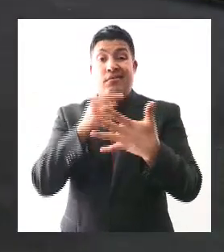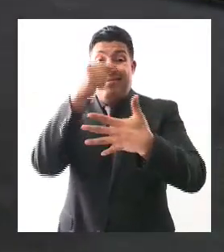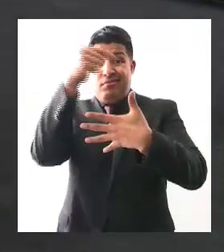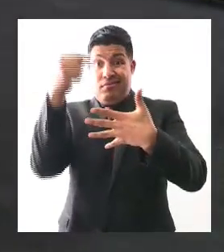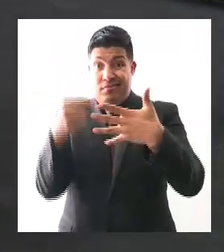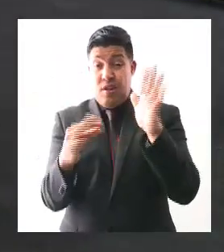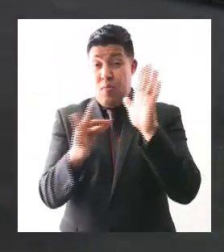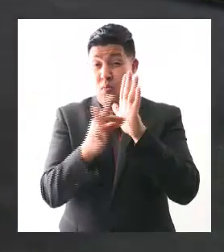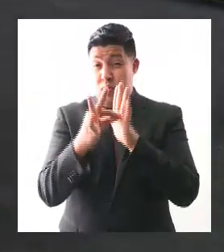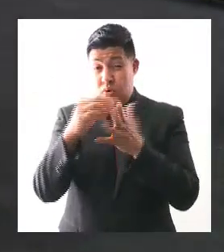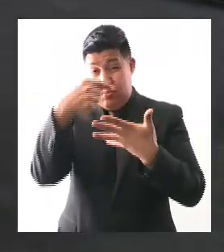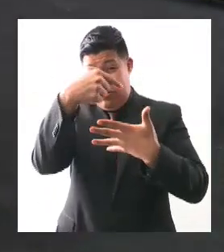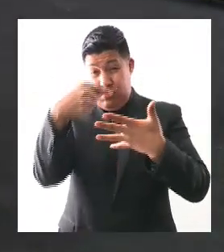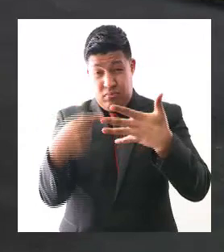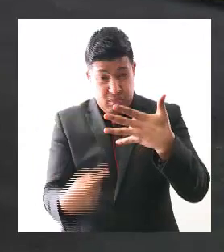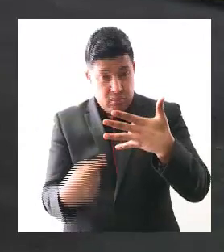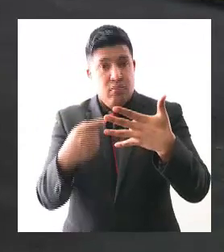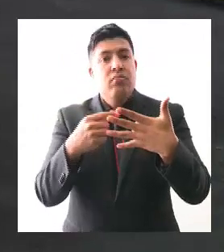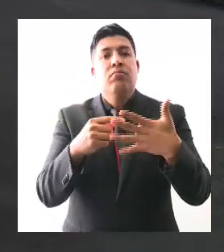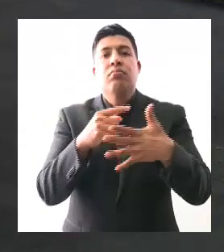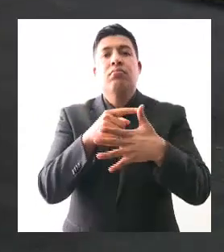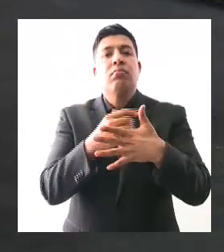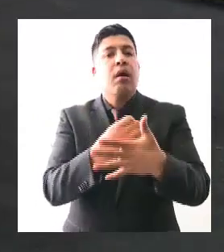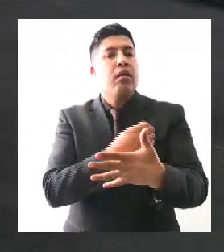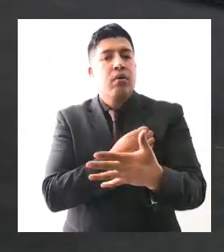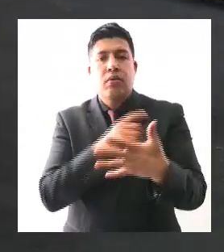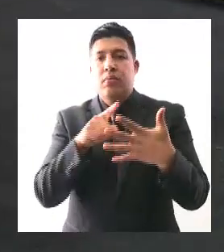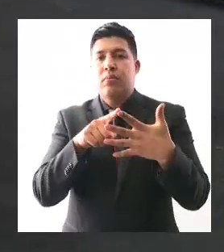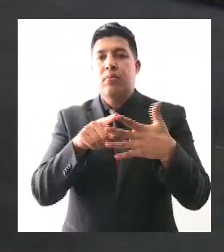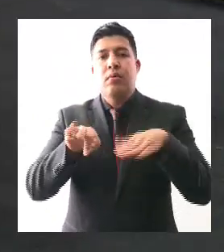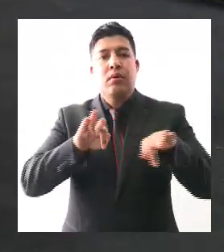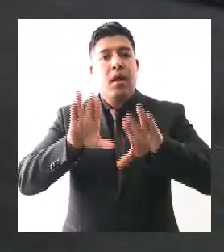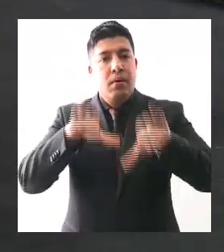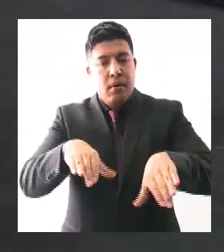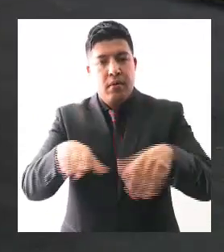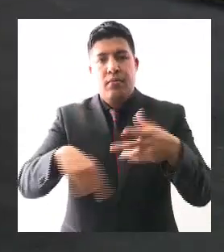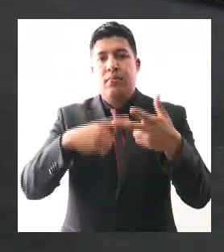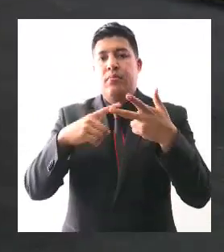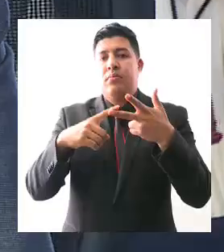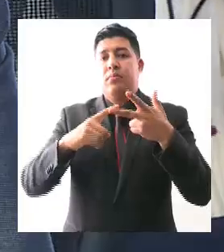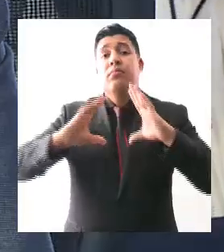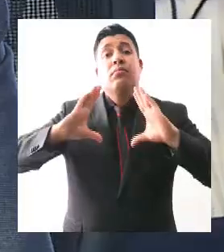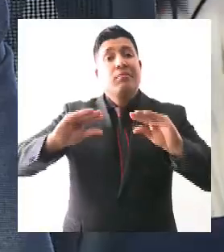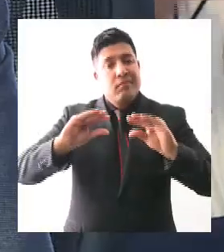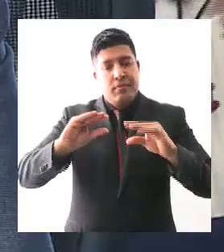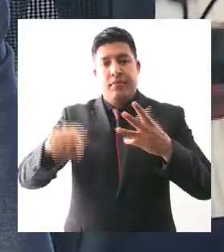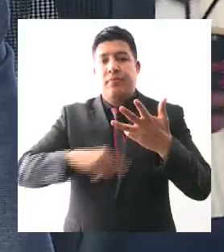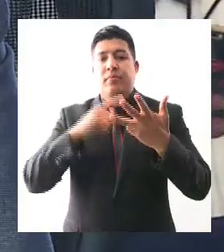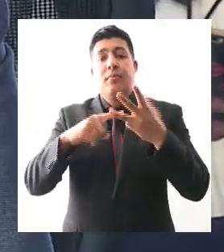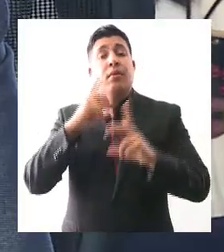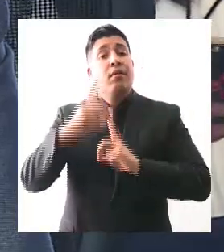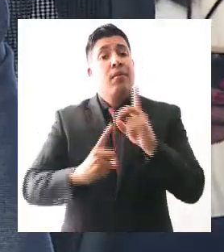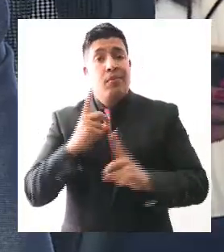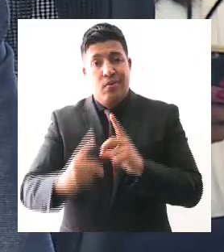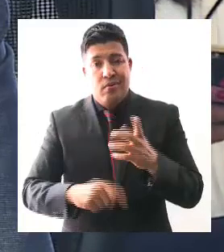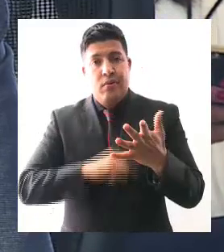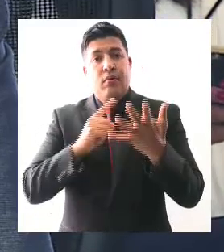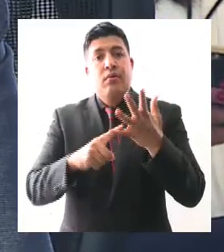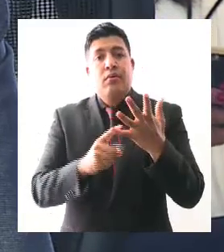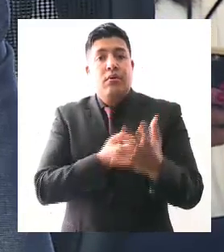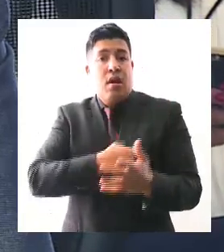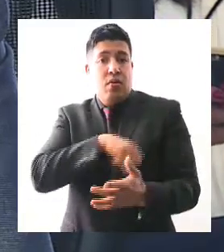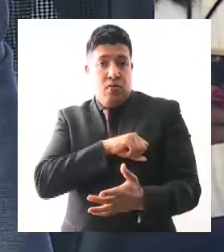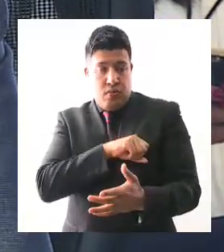corresponden a la educación, al trabajo, a la capacitación para el trabajo, al deporte y a la salud.